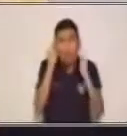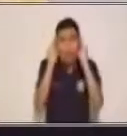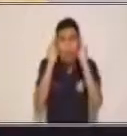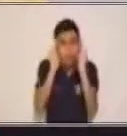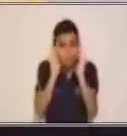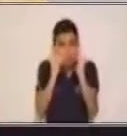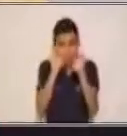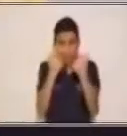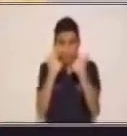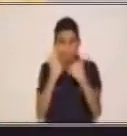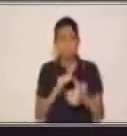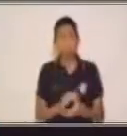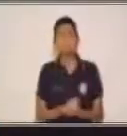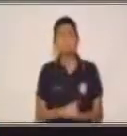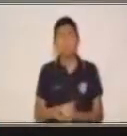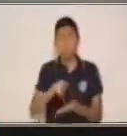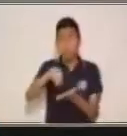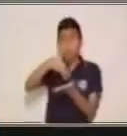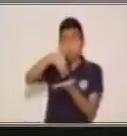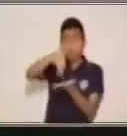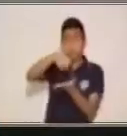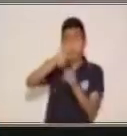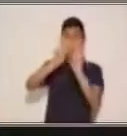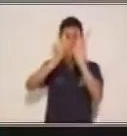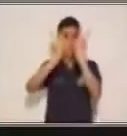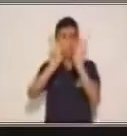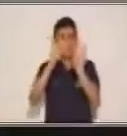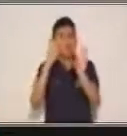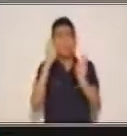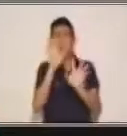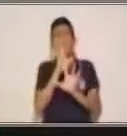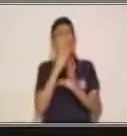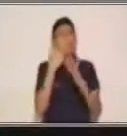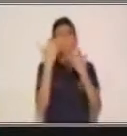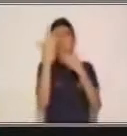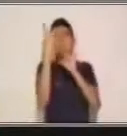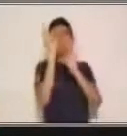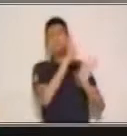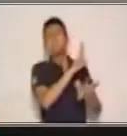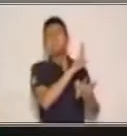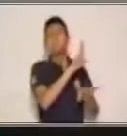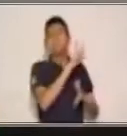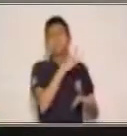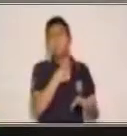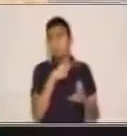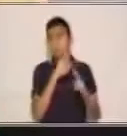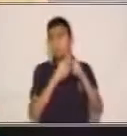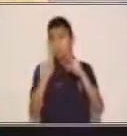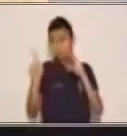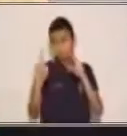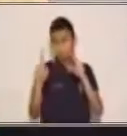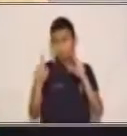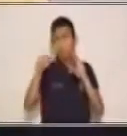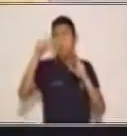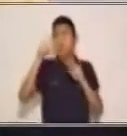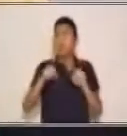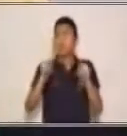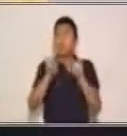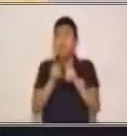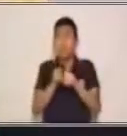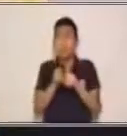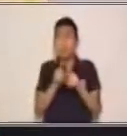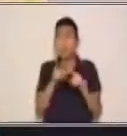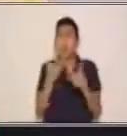despierta. Baila el desagrado. Corre espantado. Tapo la